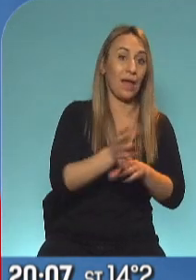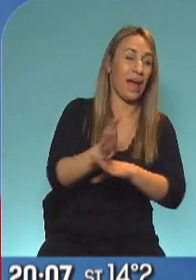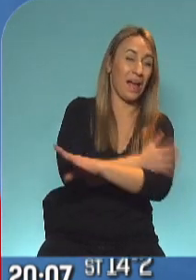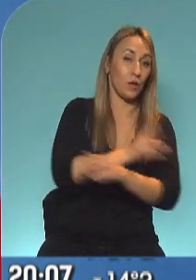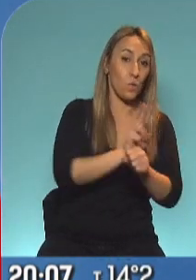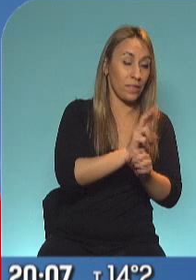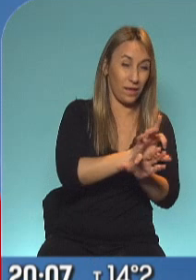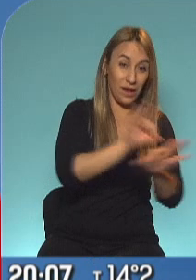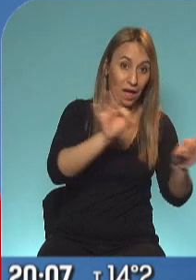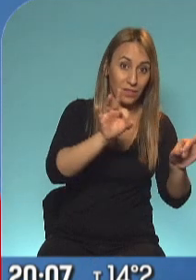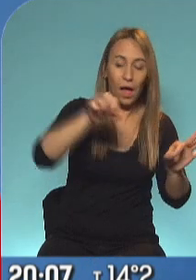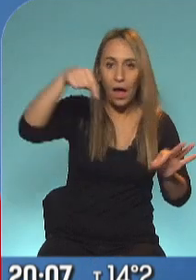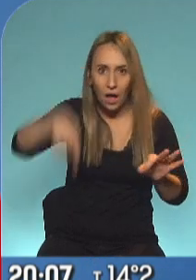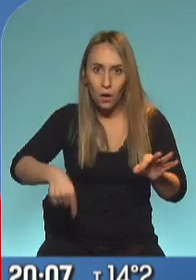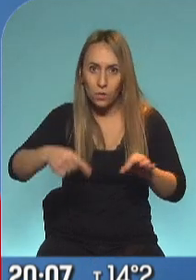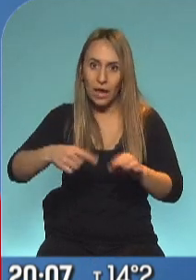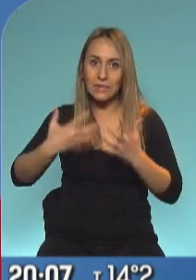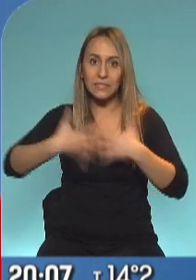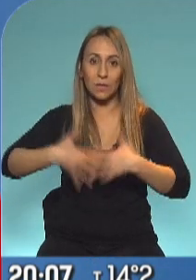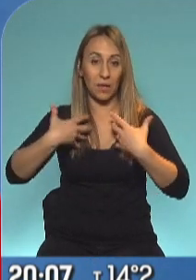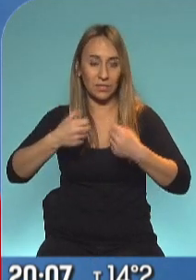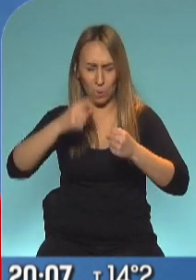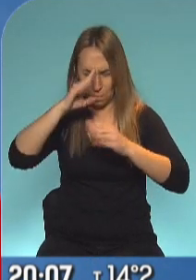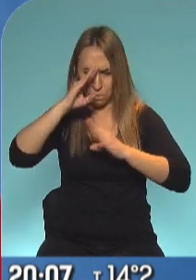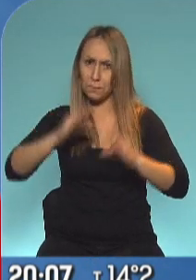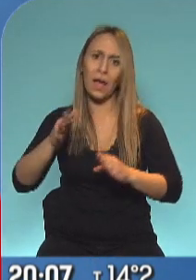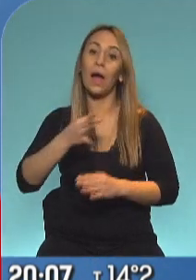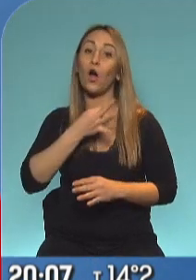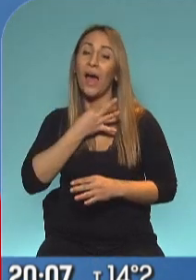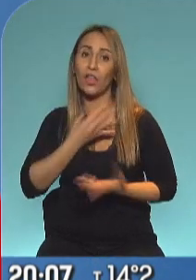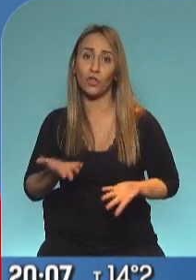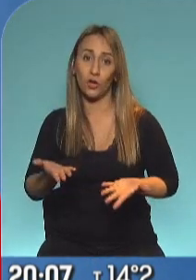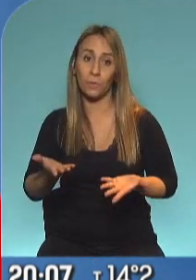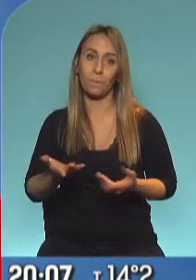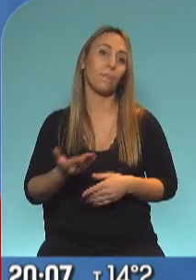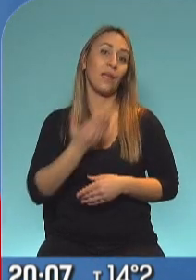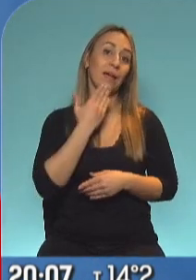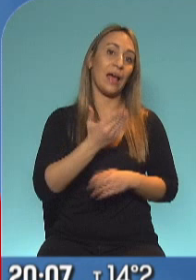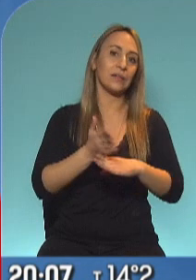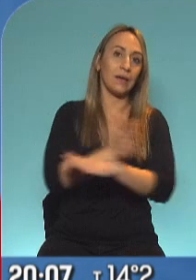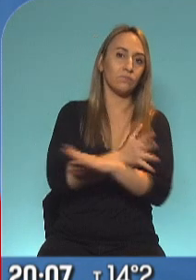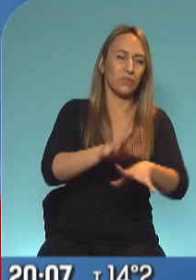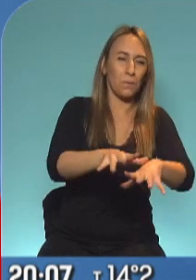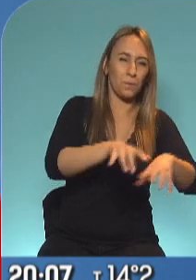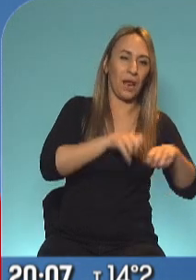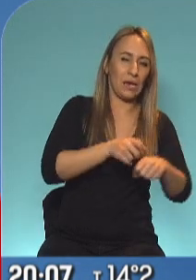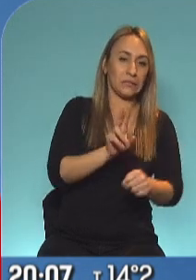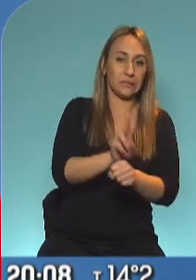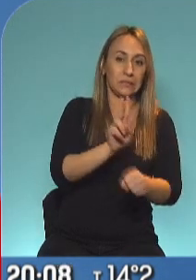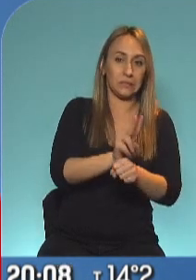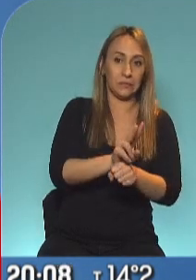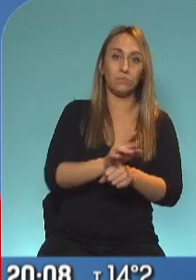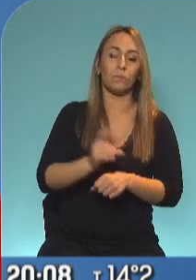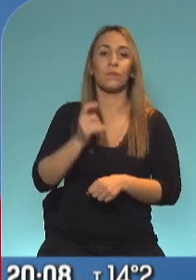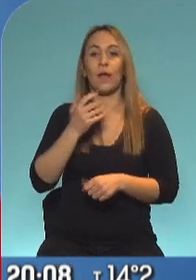sanitario. Porque en el tiempo ese que nos tomamos, con Axel logramos multiplicar por